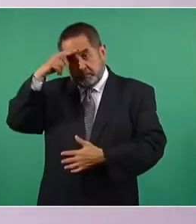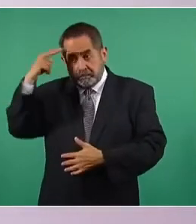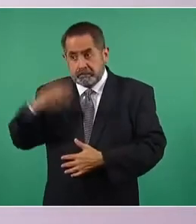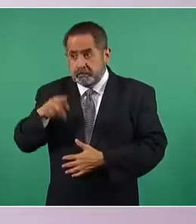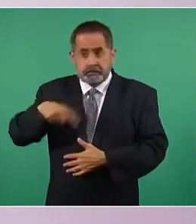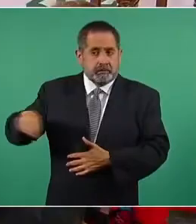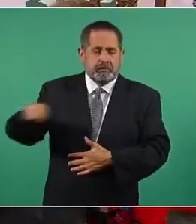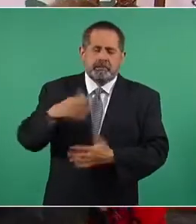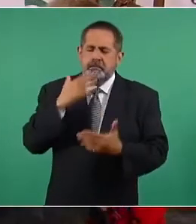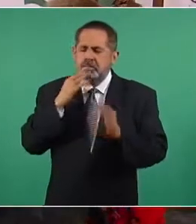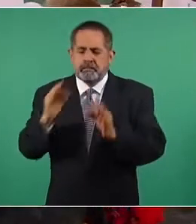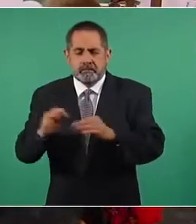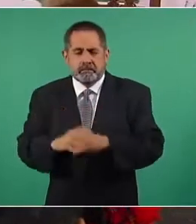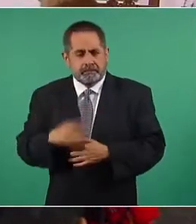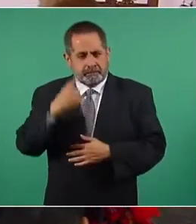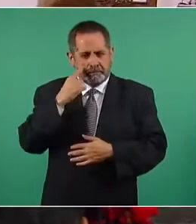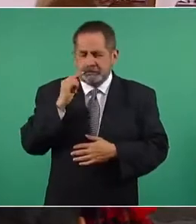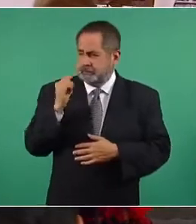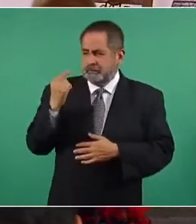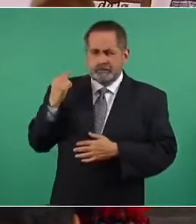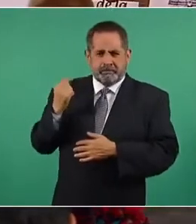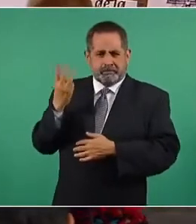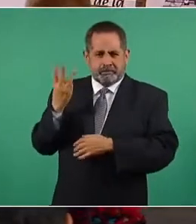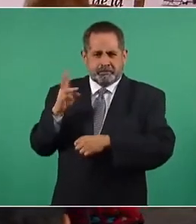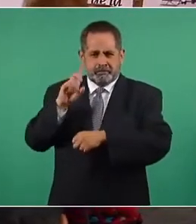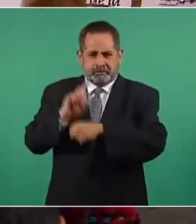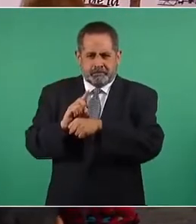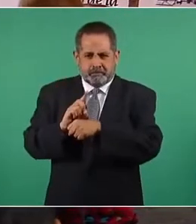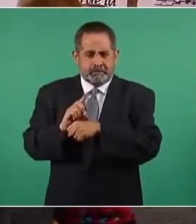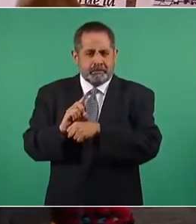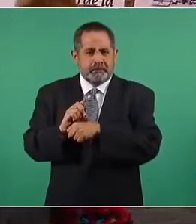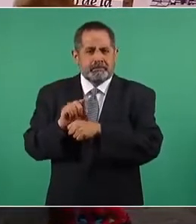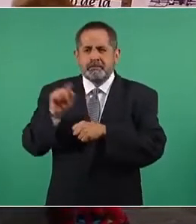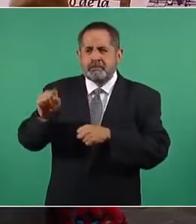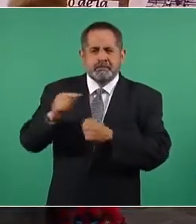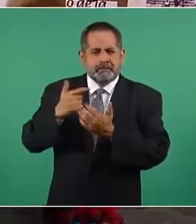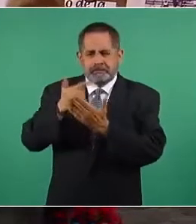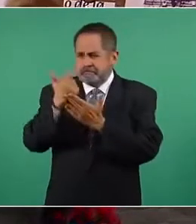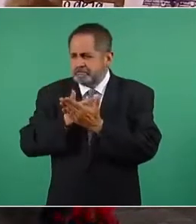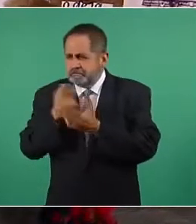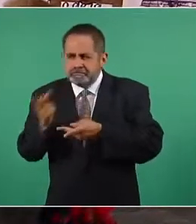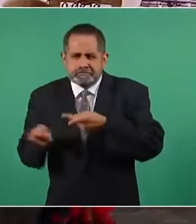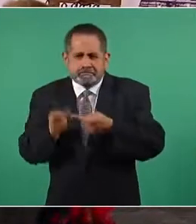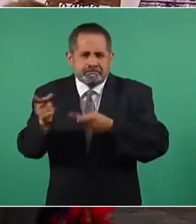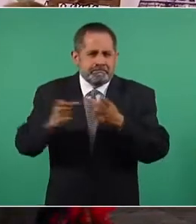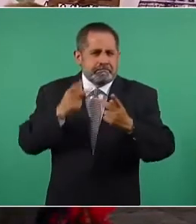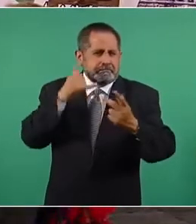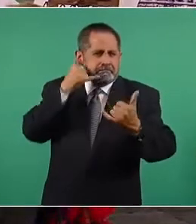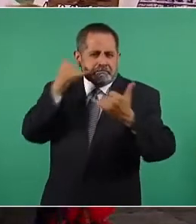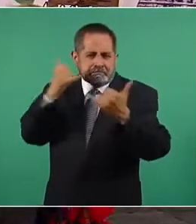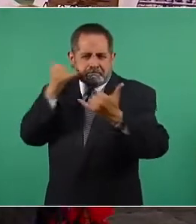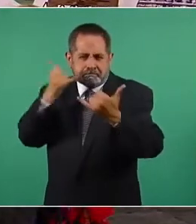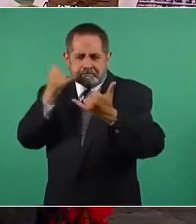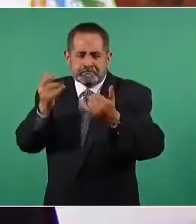Hace tres días se terminó de levantar una encuesta telefónica nacional